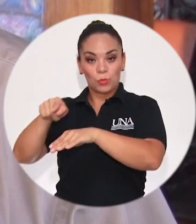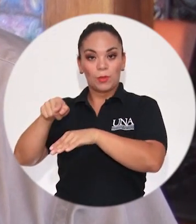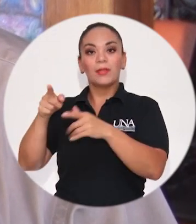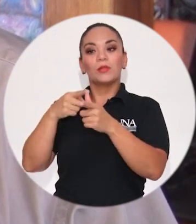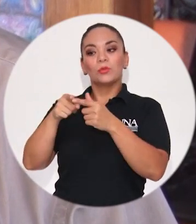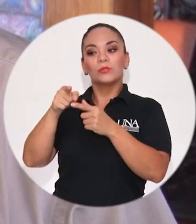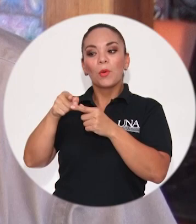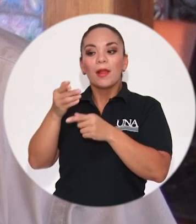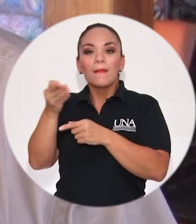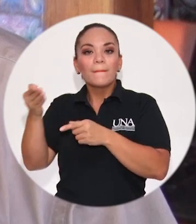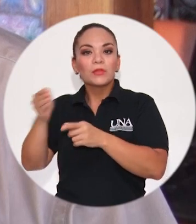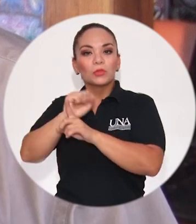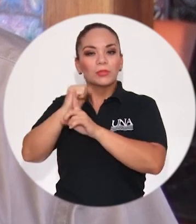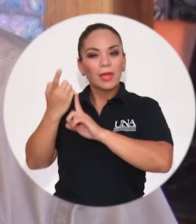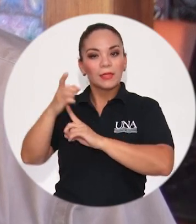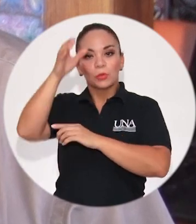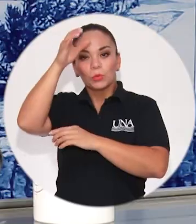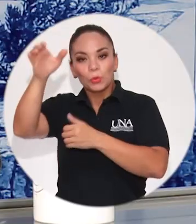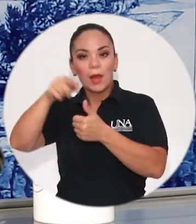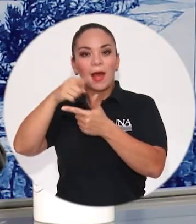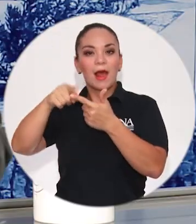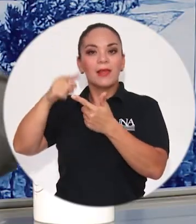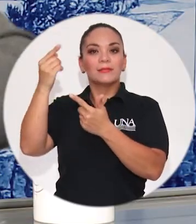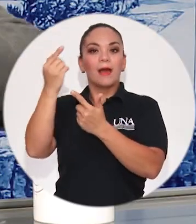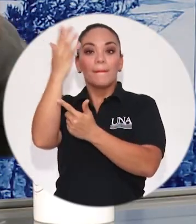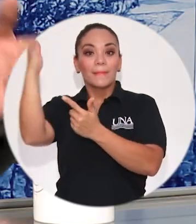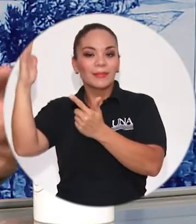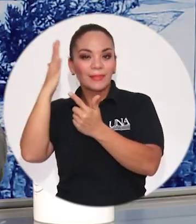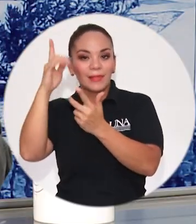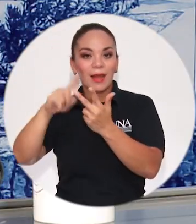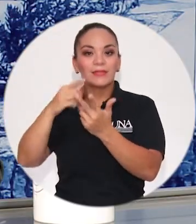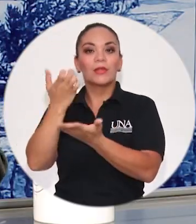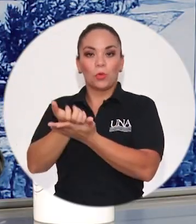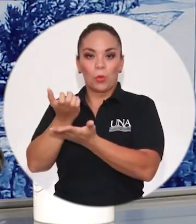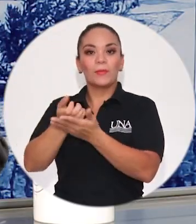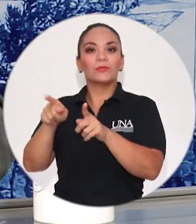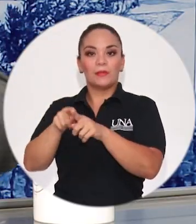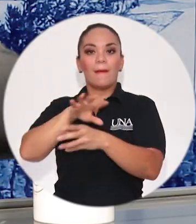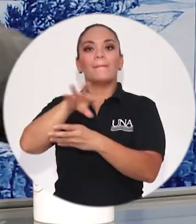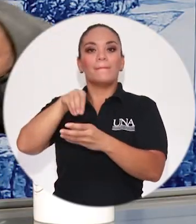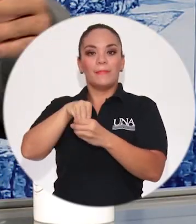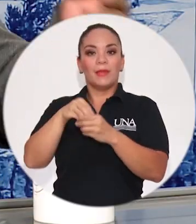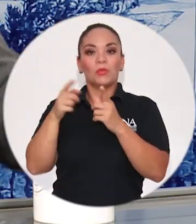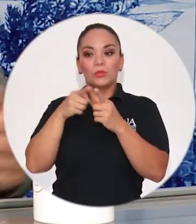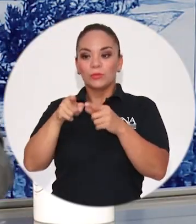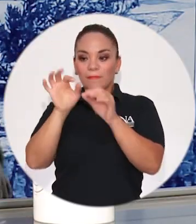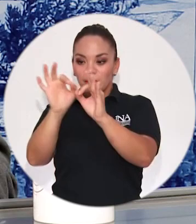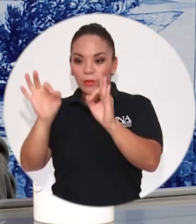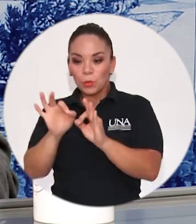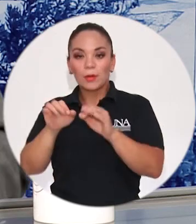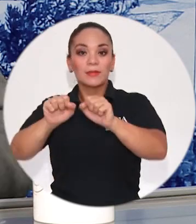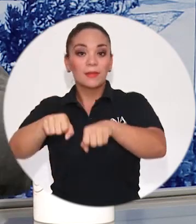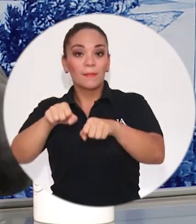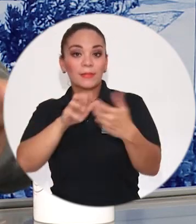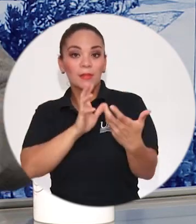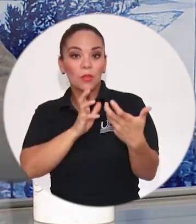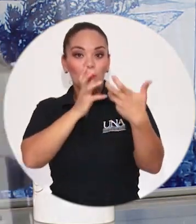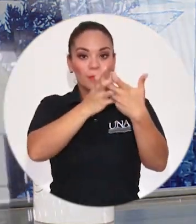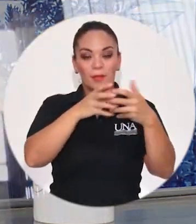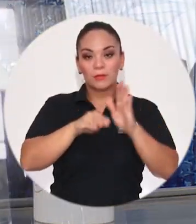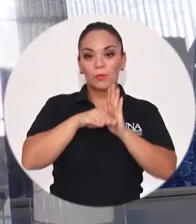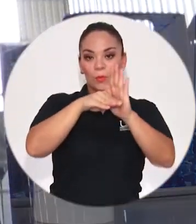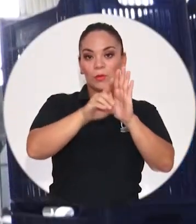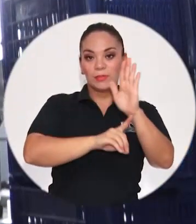concedieron la denominación de origen. Y eso significa que detrás de una denominación de origen tendrá que haber una serie de estudios